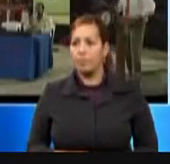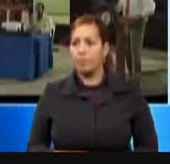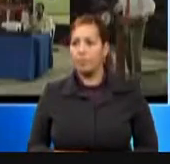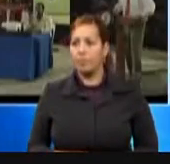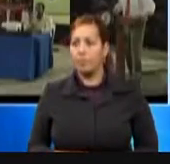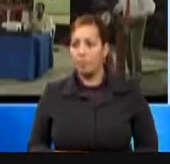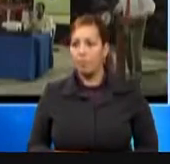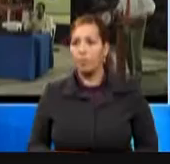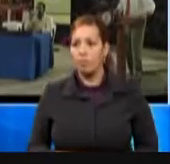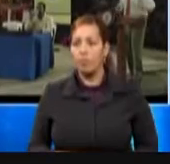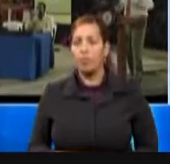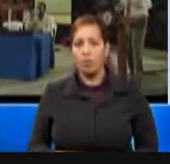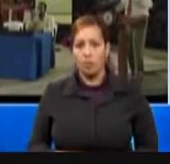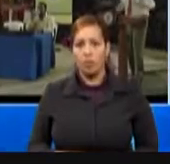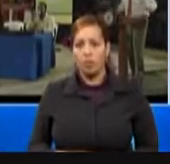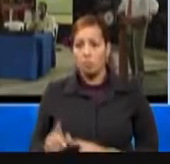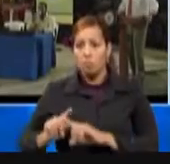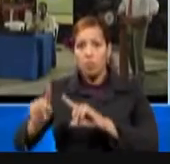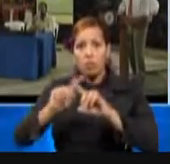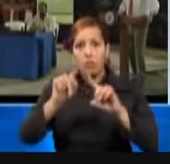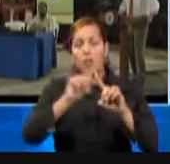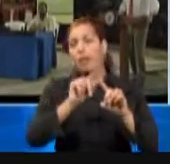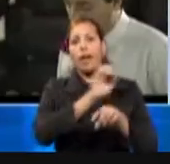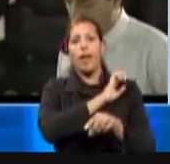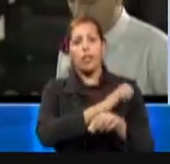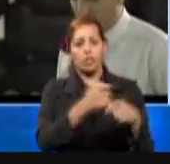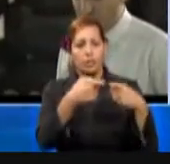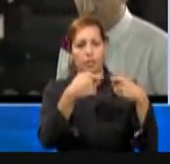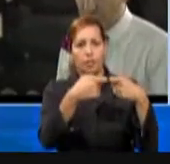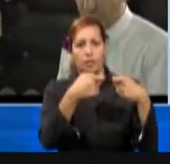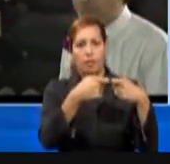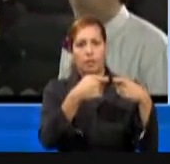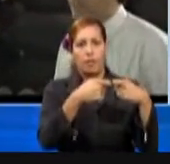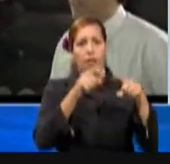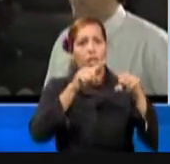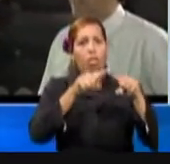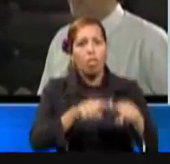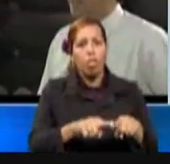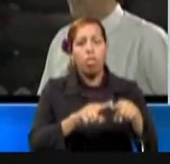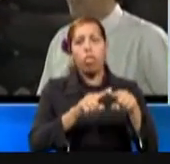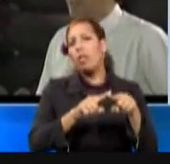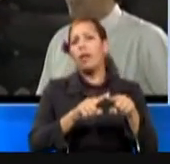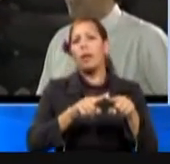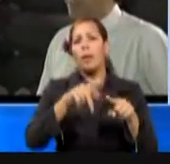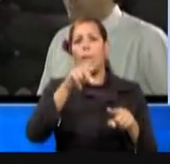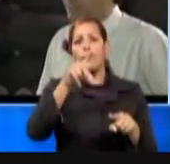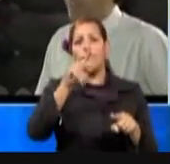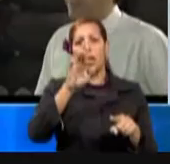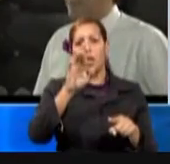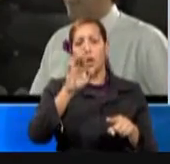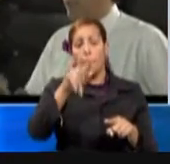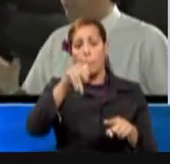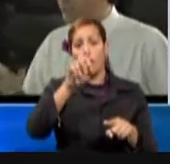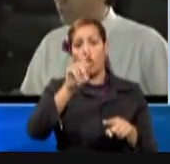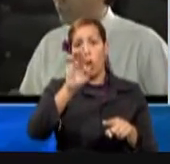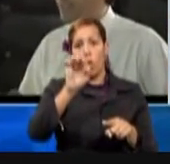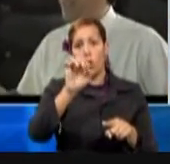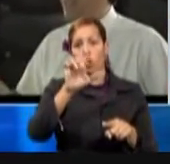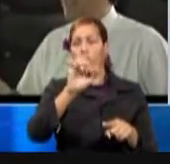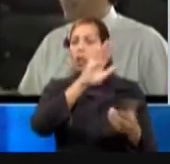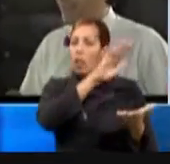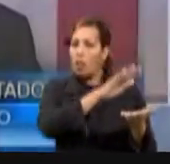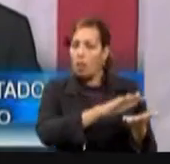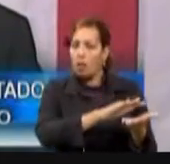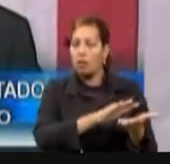Diversificaremos nuestras fuentes de energía, dejando atrás nuestra dependencia en el crudo, aumentando el uso del gas natural